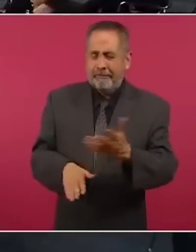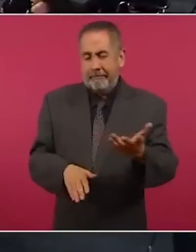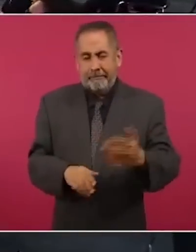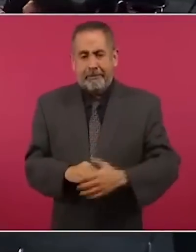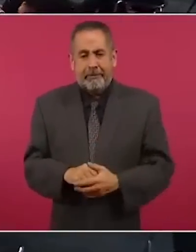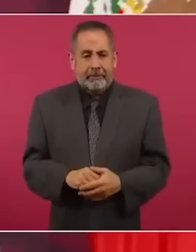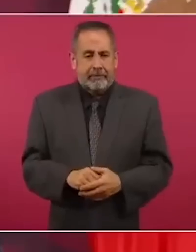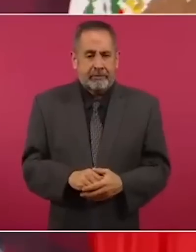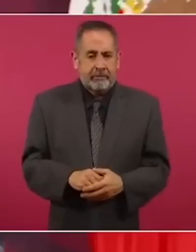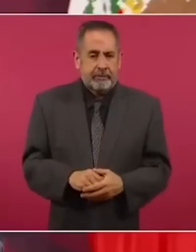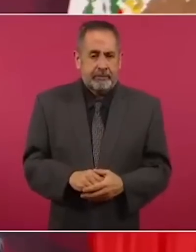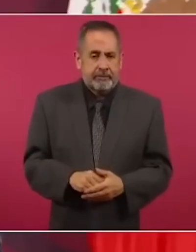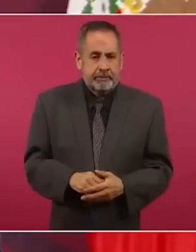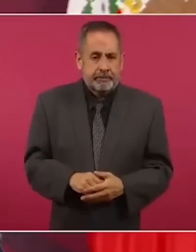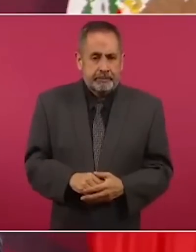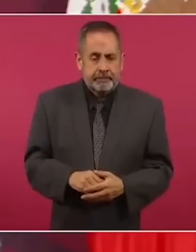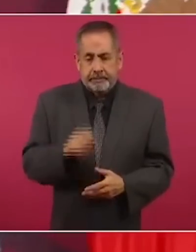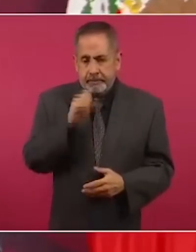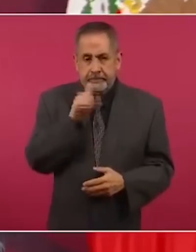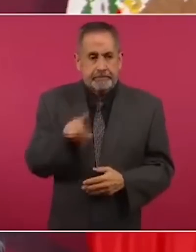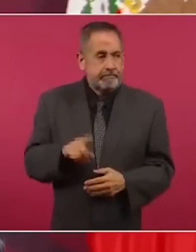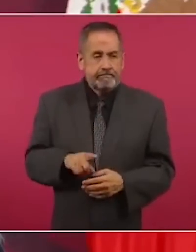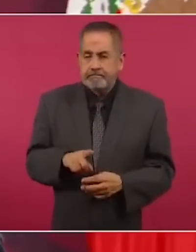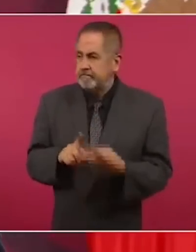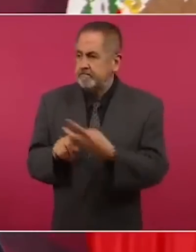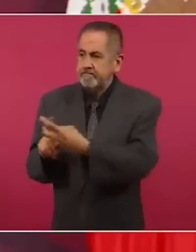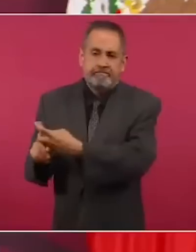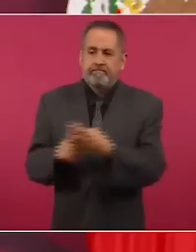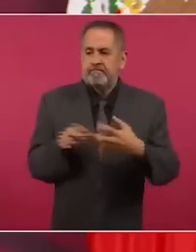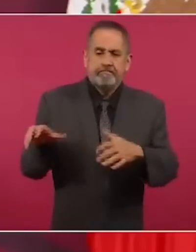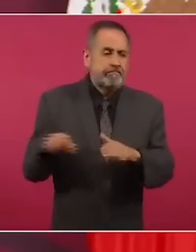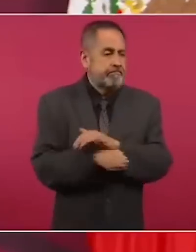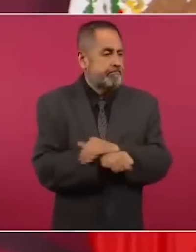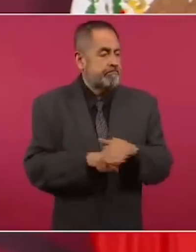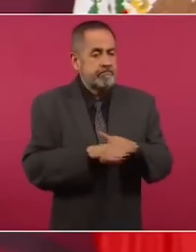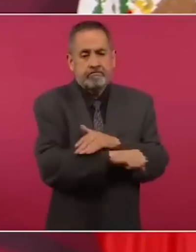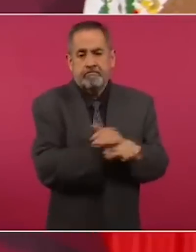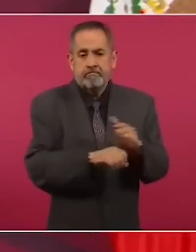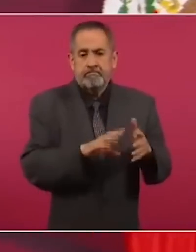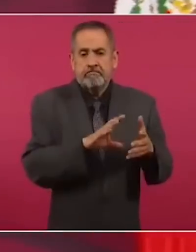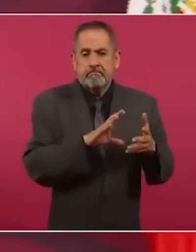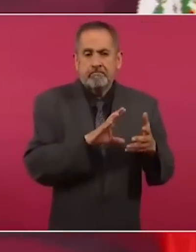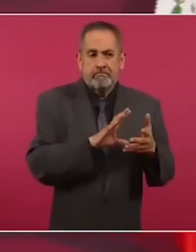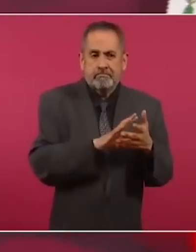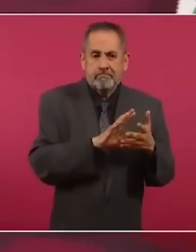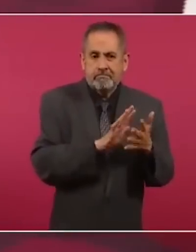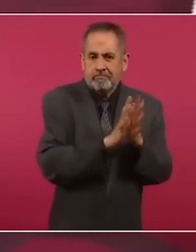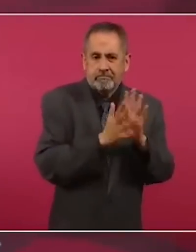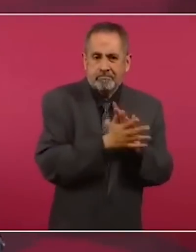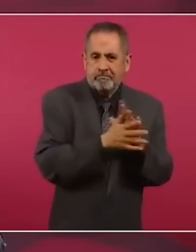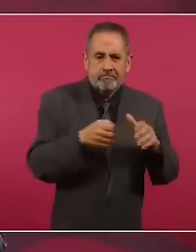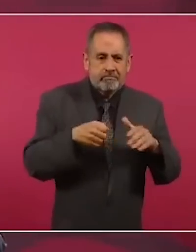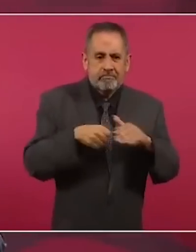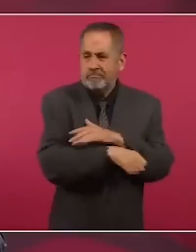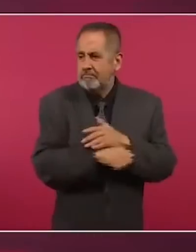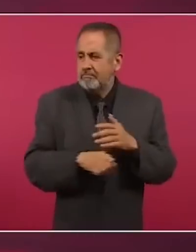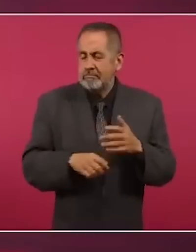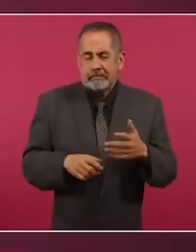Además, de secuestros de migrantes por parte de bandas de delincuentes,